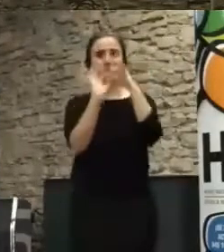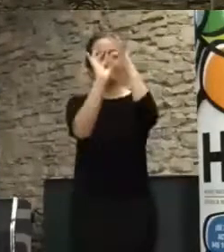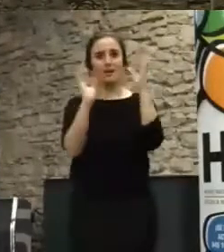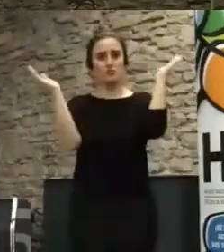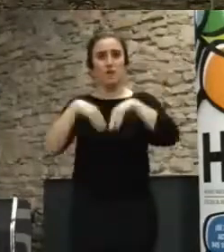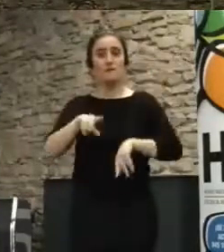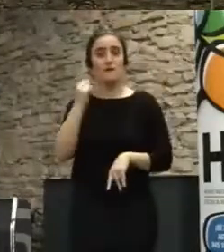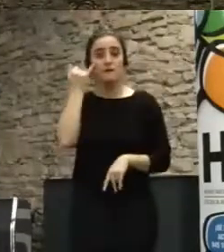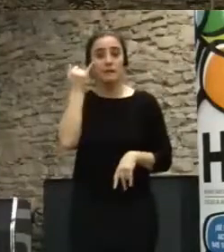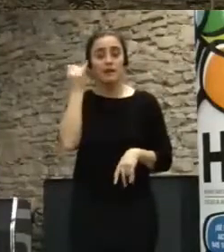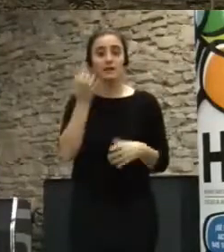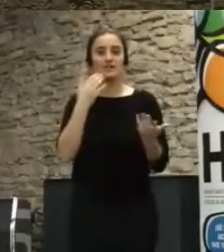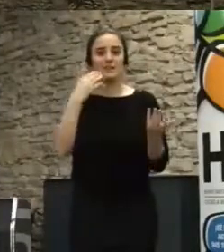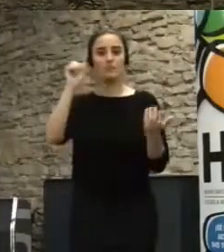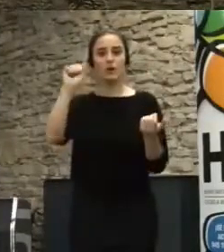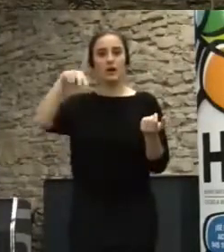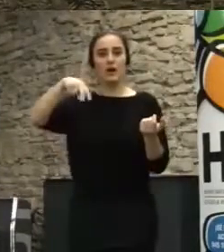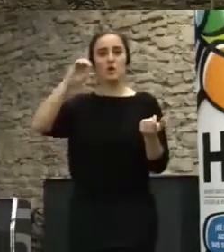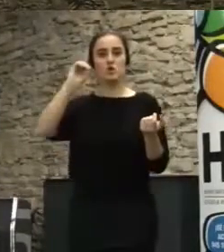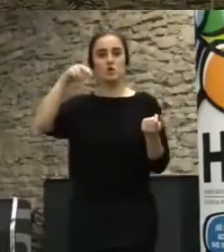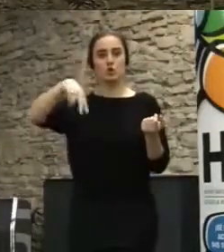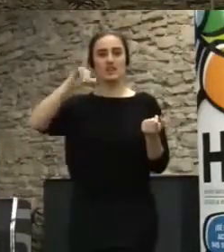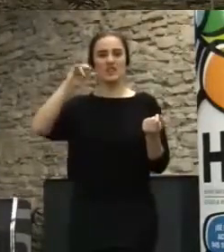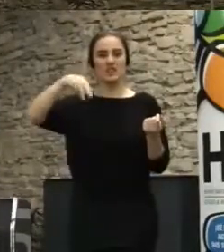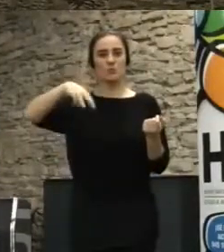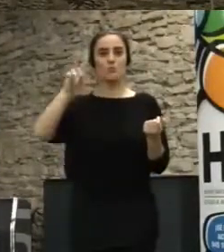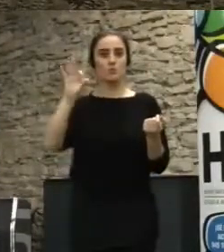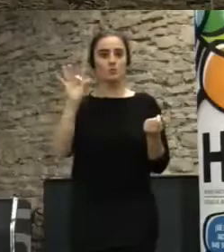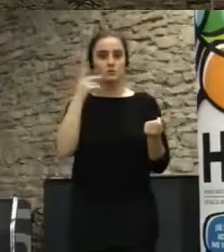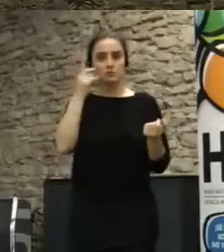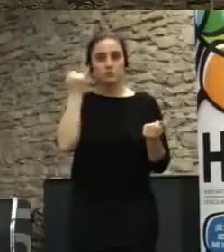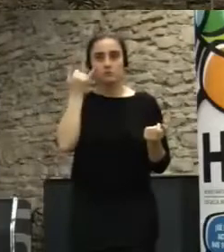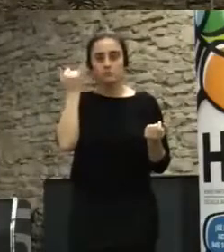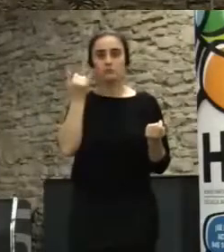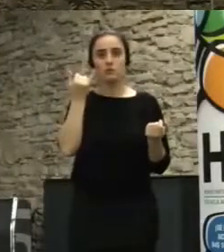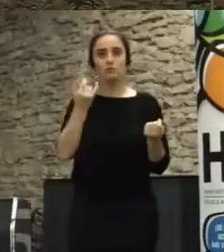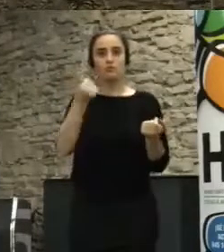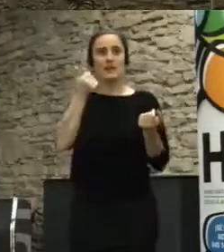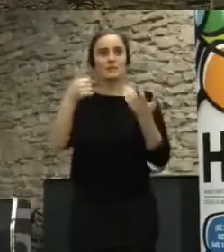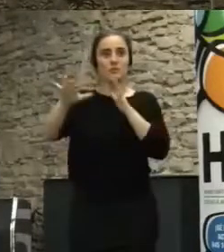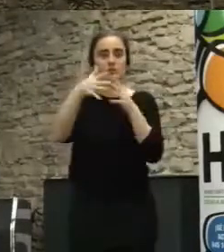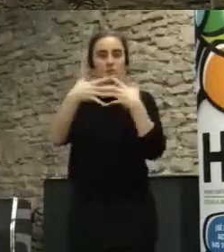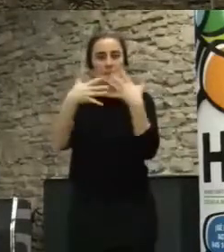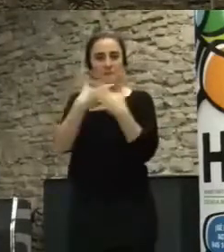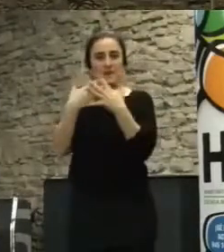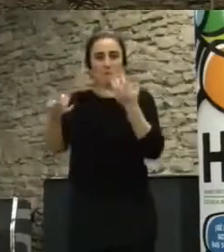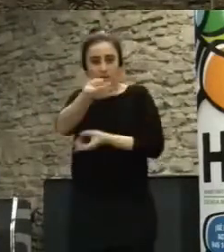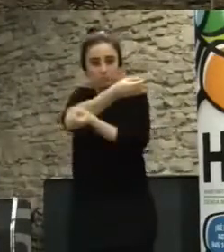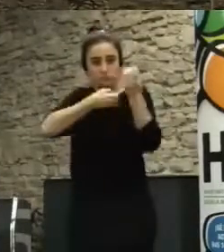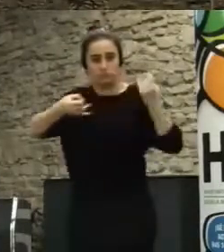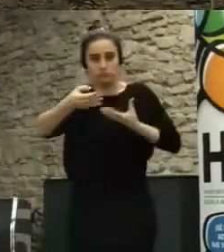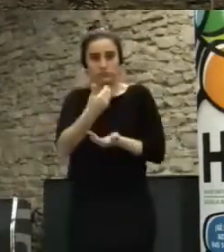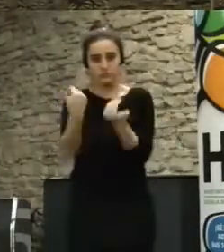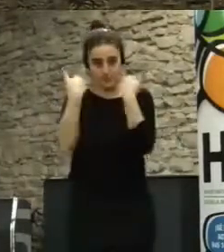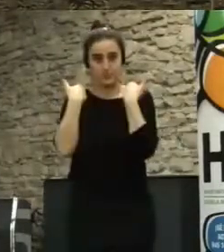Anonymous, ¿no? Un poco la mezcla del diálogo de todos con todos. Esta, concretamente, fue una